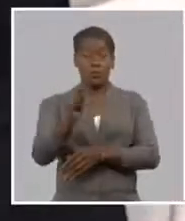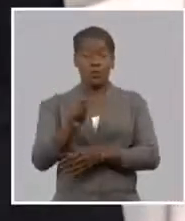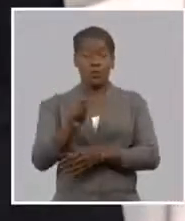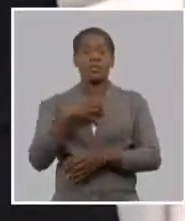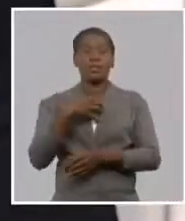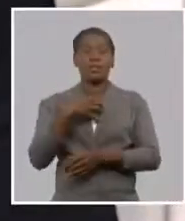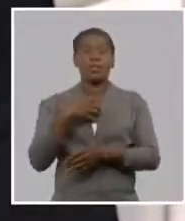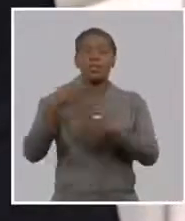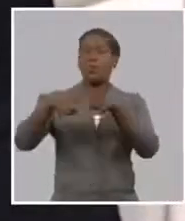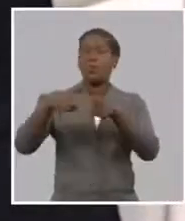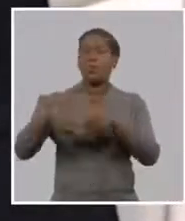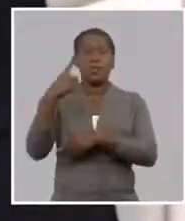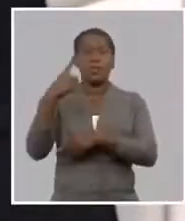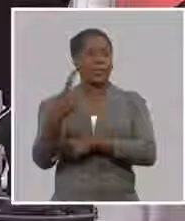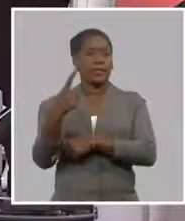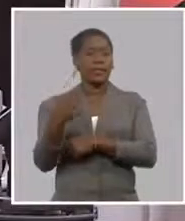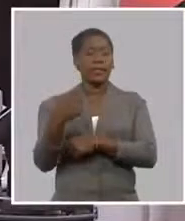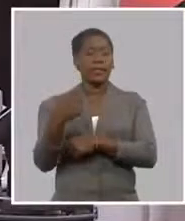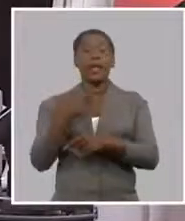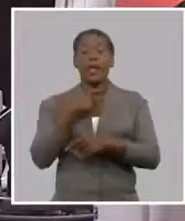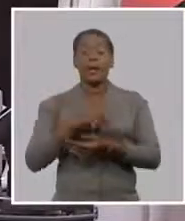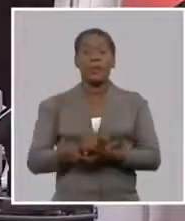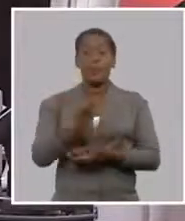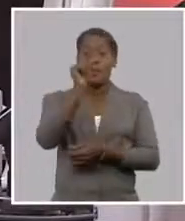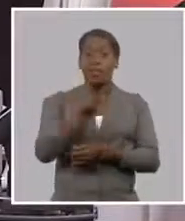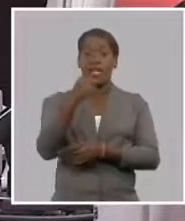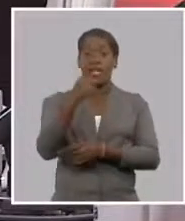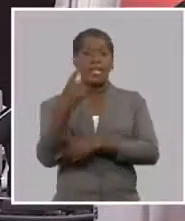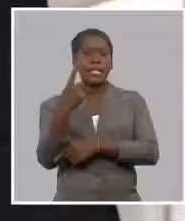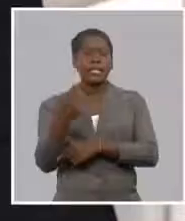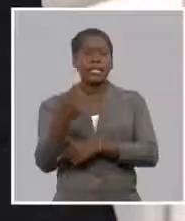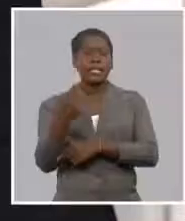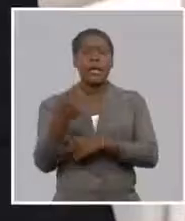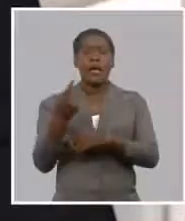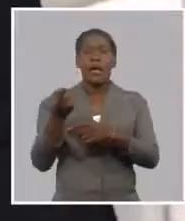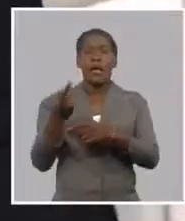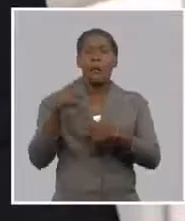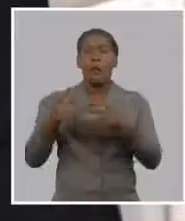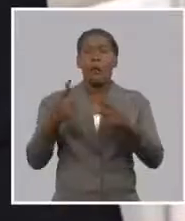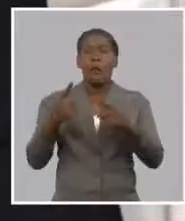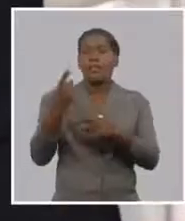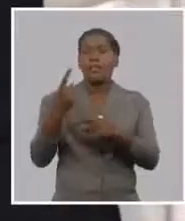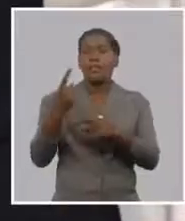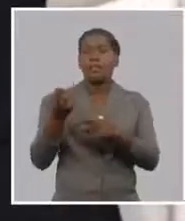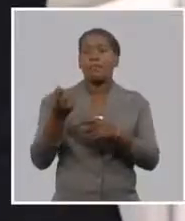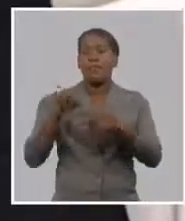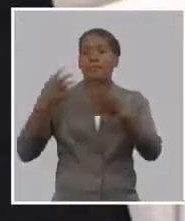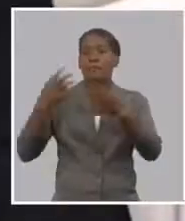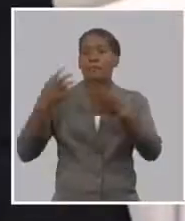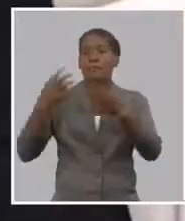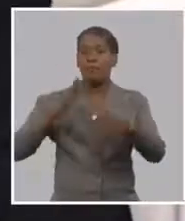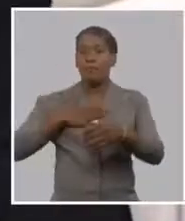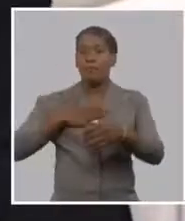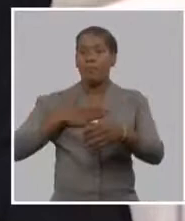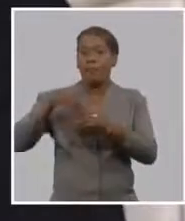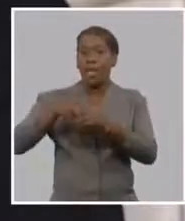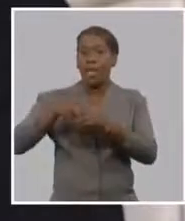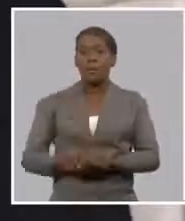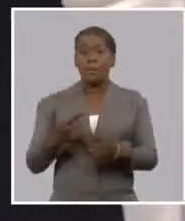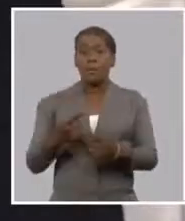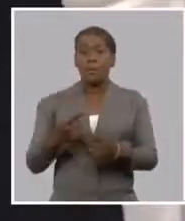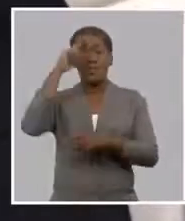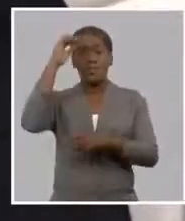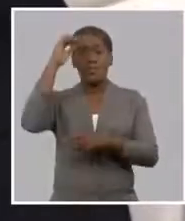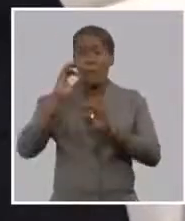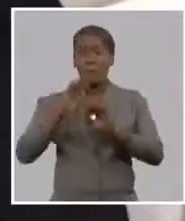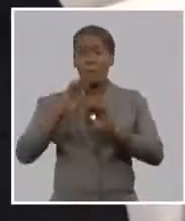la carencia de recursos la situación exactamente la situación del bloqueo que se ha resiado la falta de liquidez para poder enfrentar